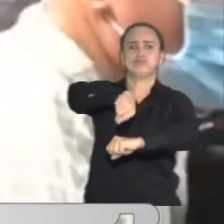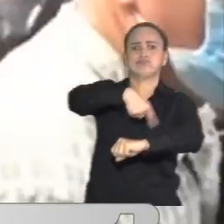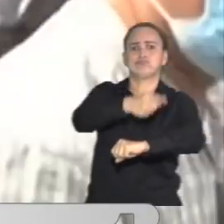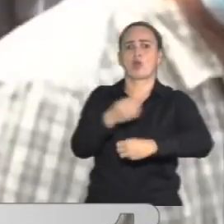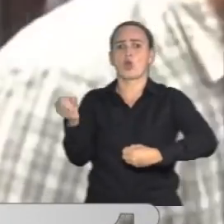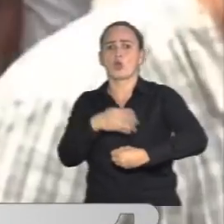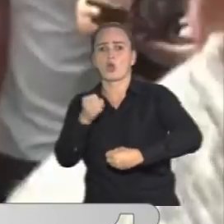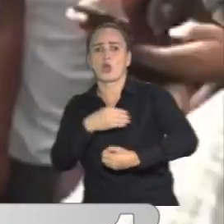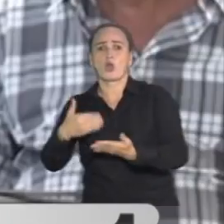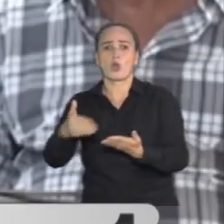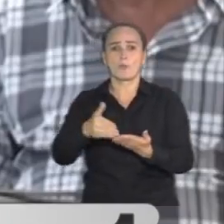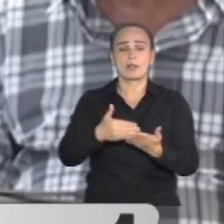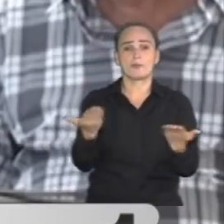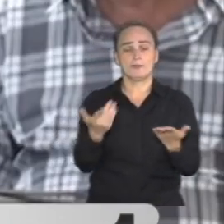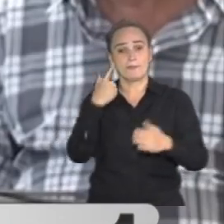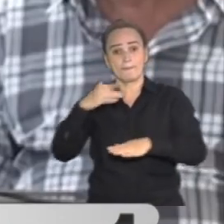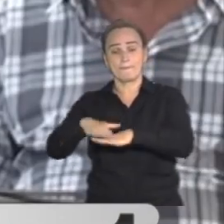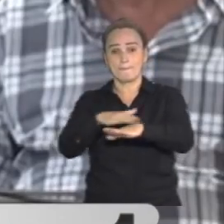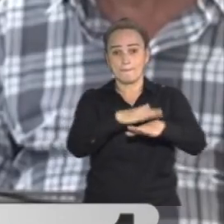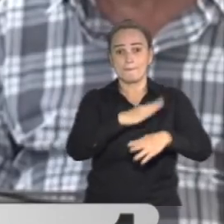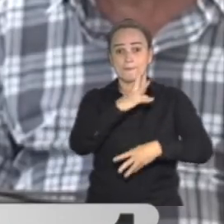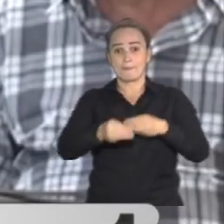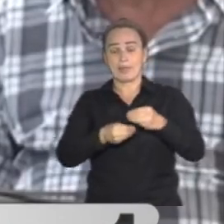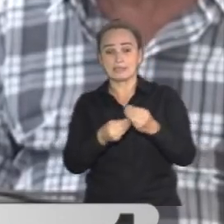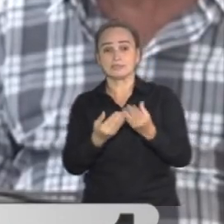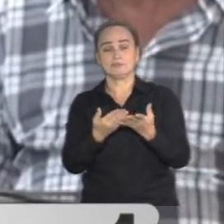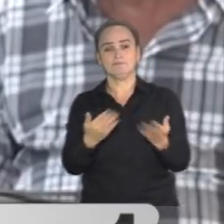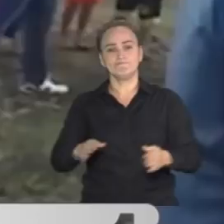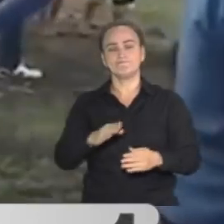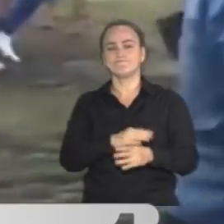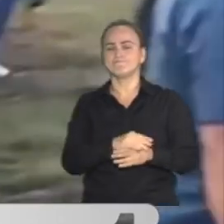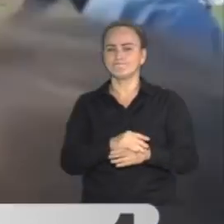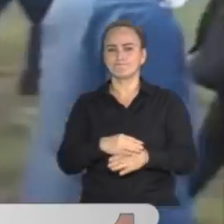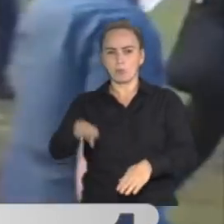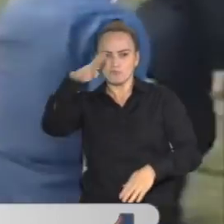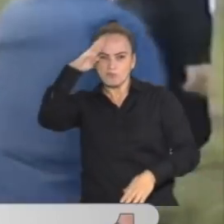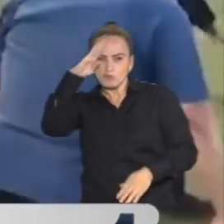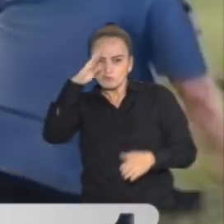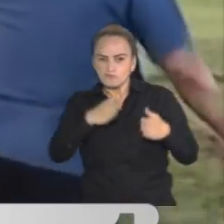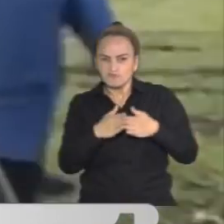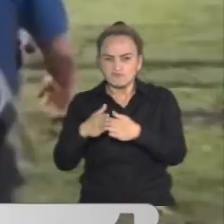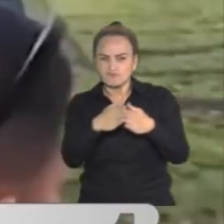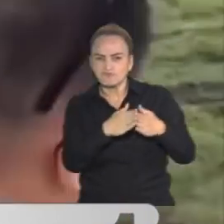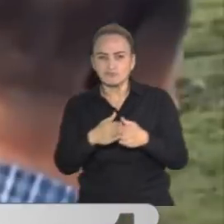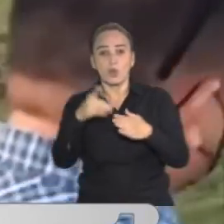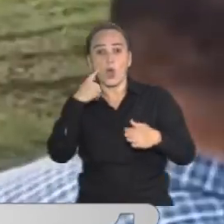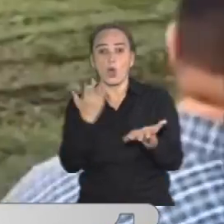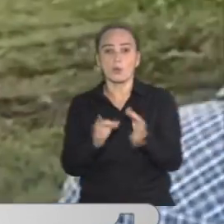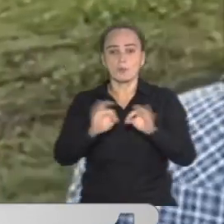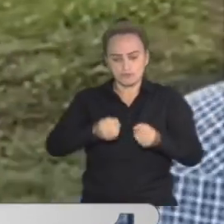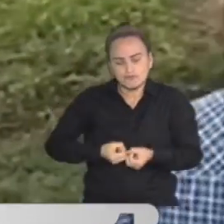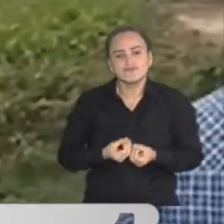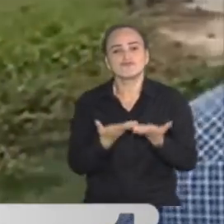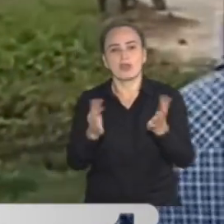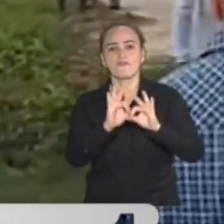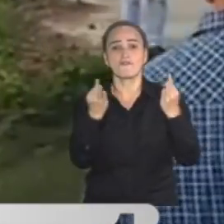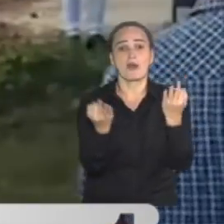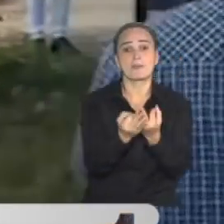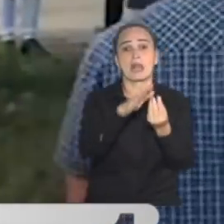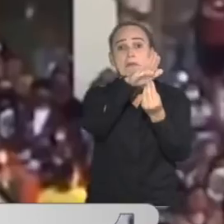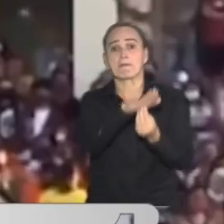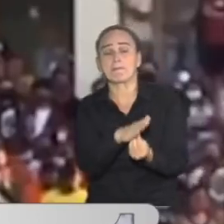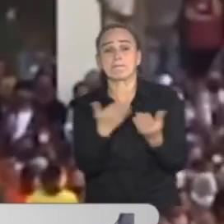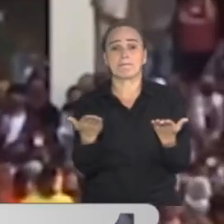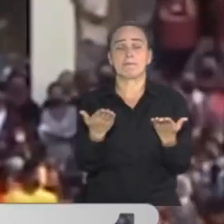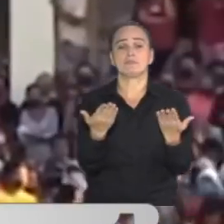adquirir suministros. Además, los guardacostas de Filipinas han informado del inicio de una operación de entrega de insumos a familias afectadas